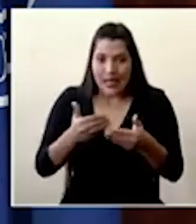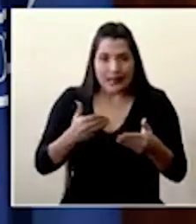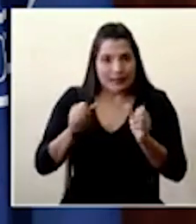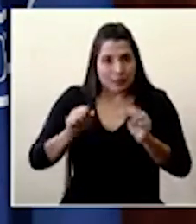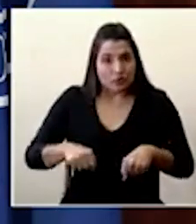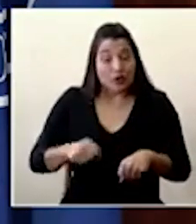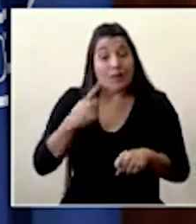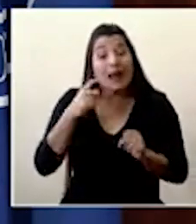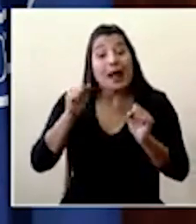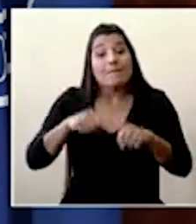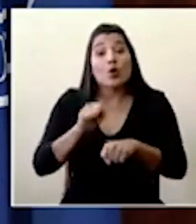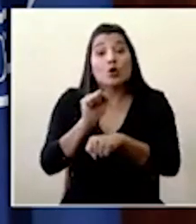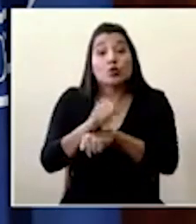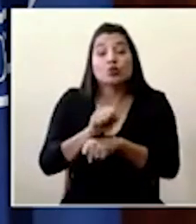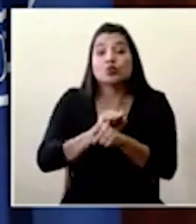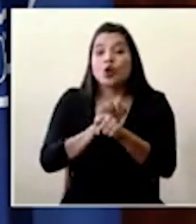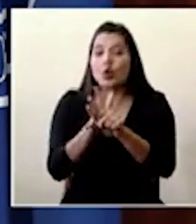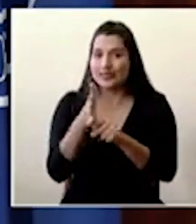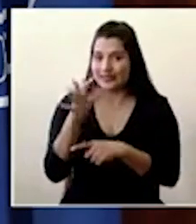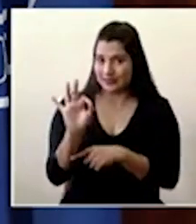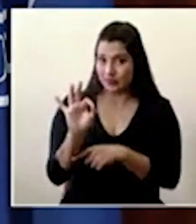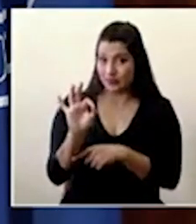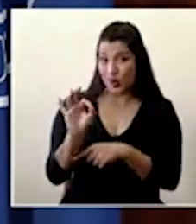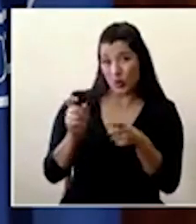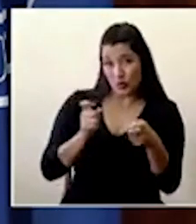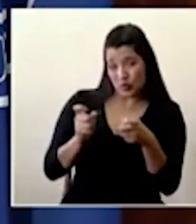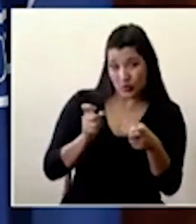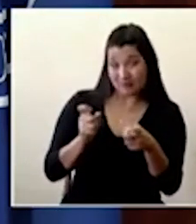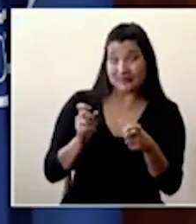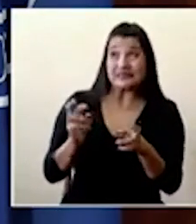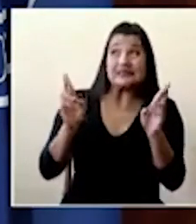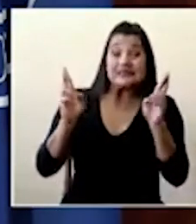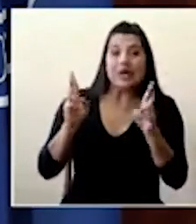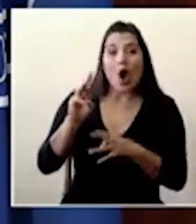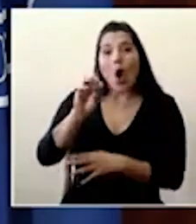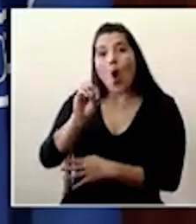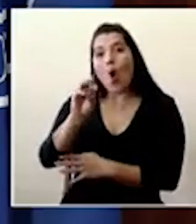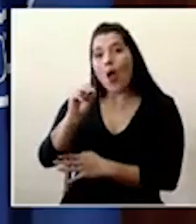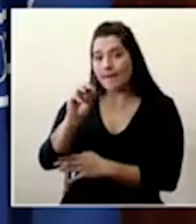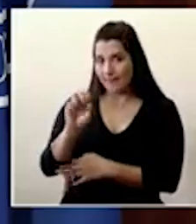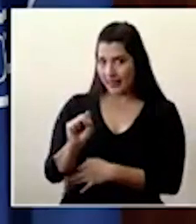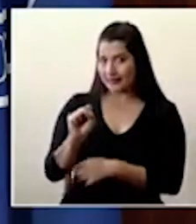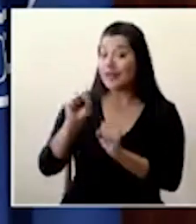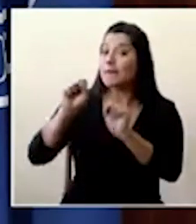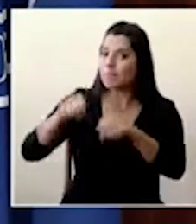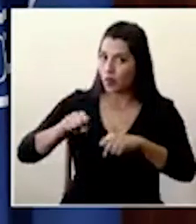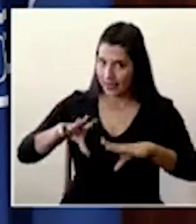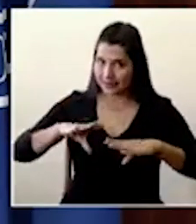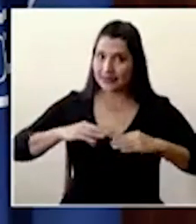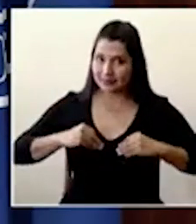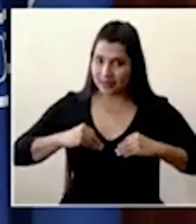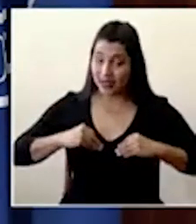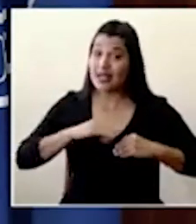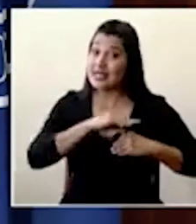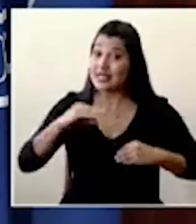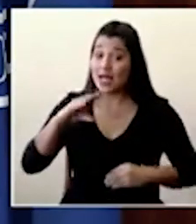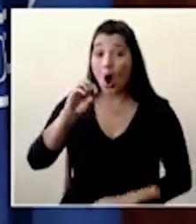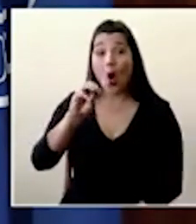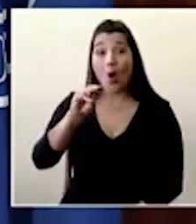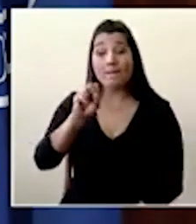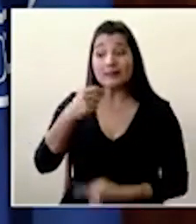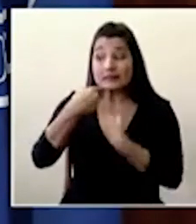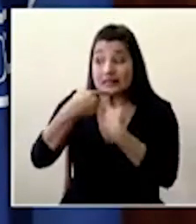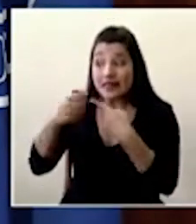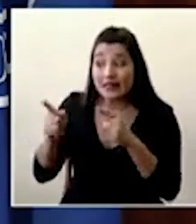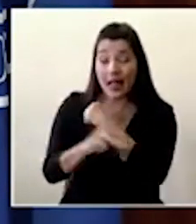COVID-19 y que esperamos que la OMS haga ese acogimiento positivo y que pueda hacer ese llamado abiertamente a todos los